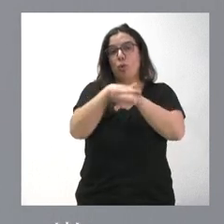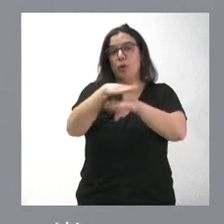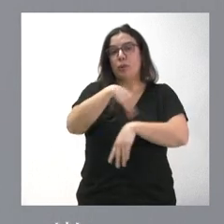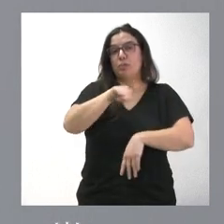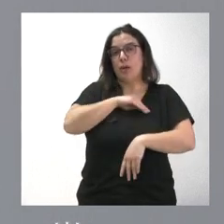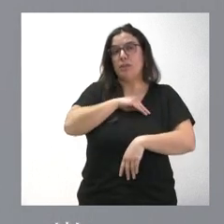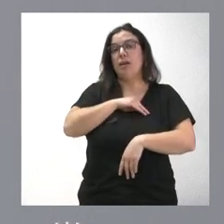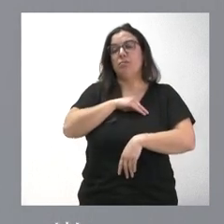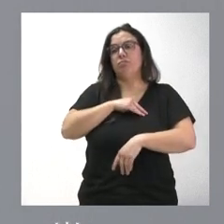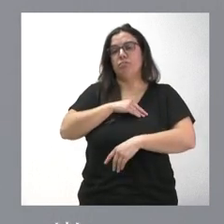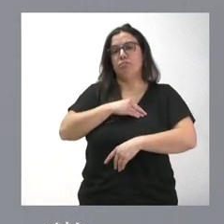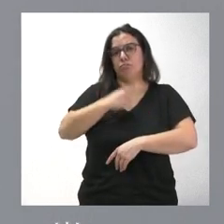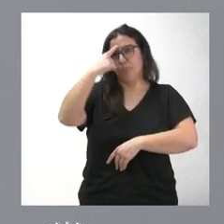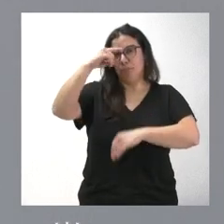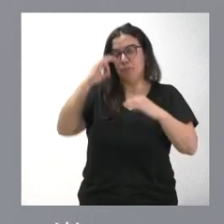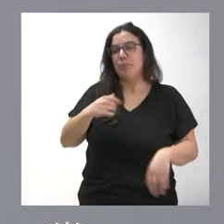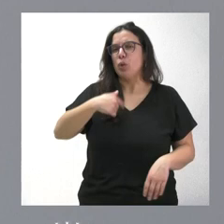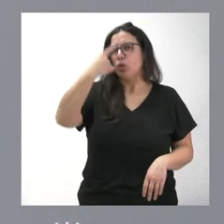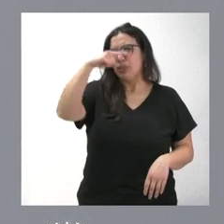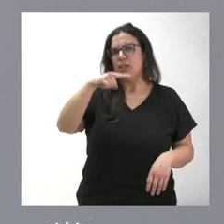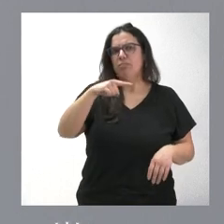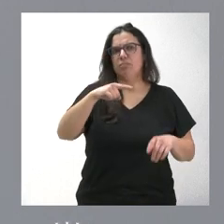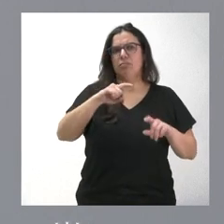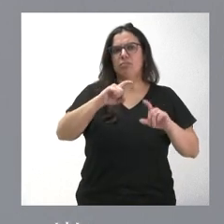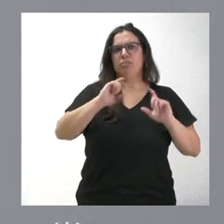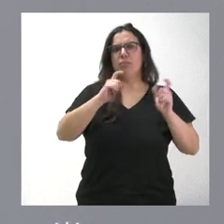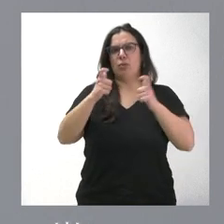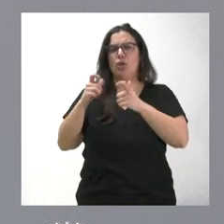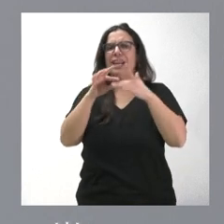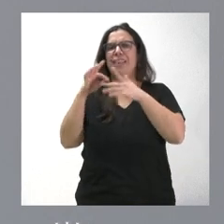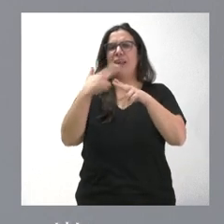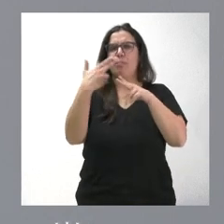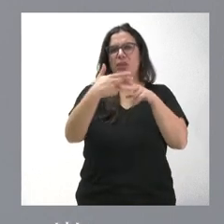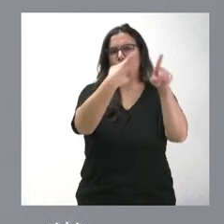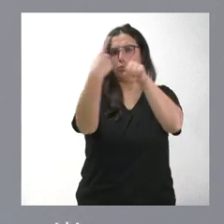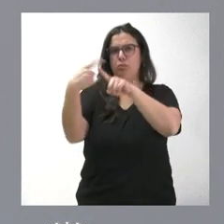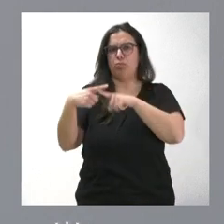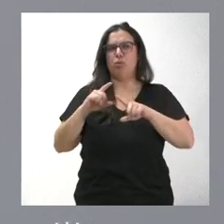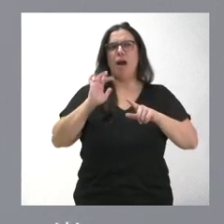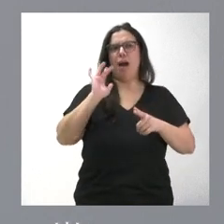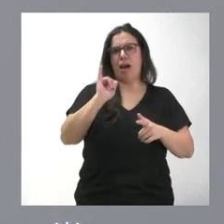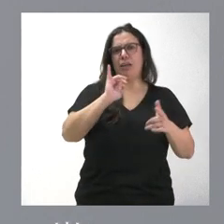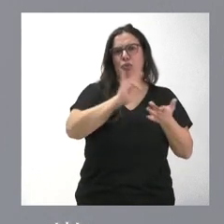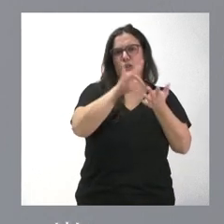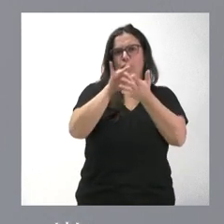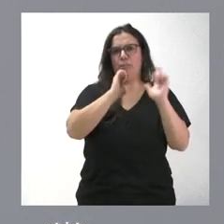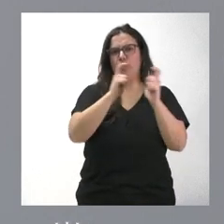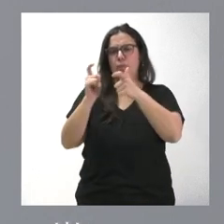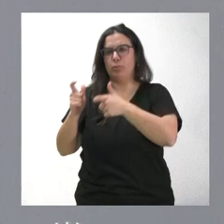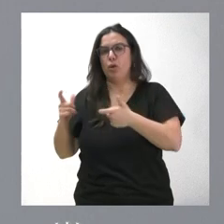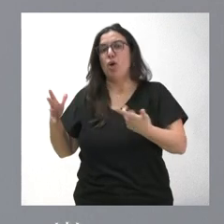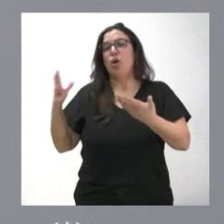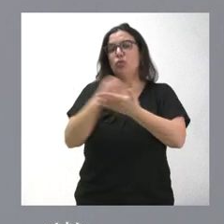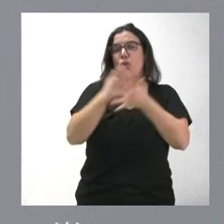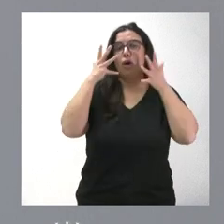convencido. Yo sé que tiene varias reuniones con varios dirigentes políticos de esta naturaleza. Yo creo que no todos los dirigentes políticos le van a